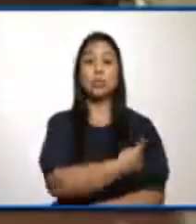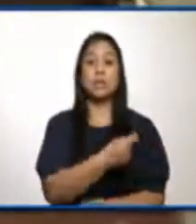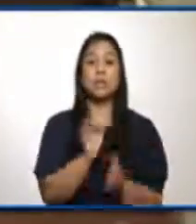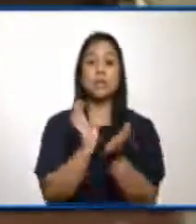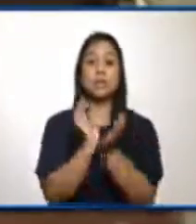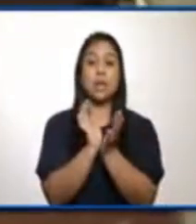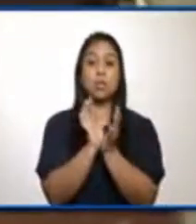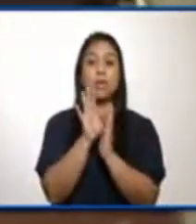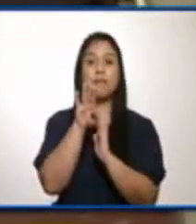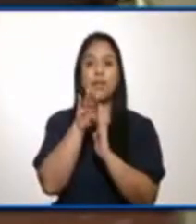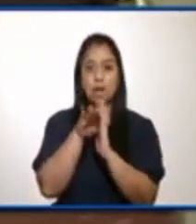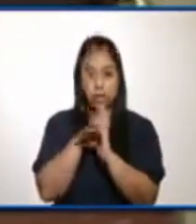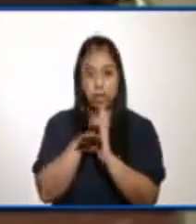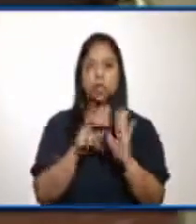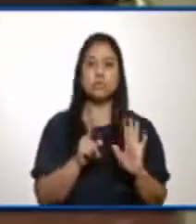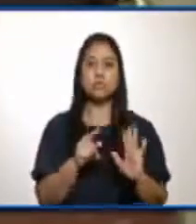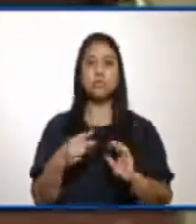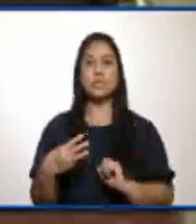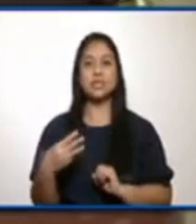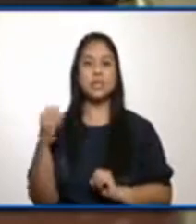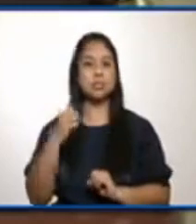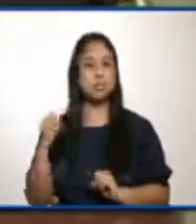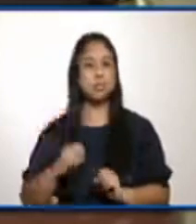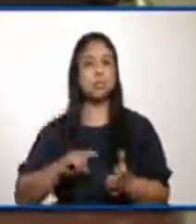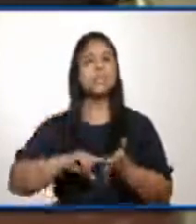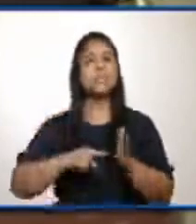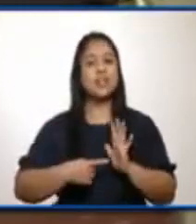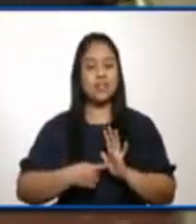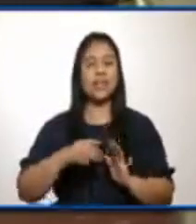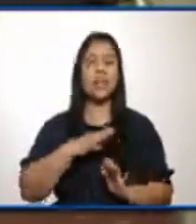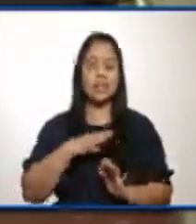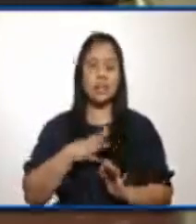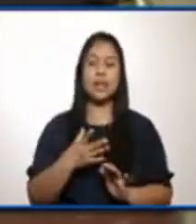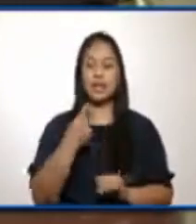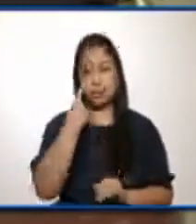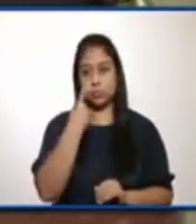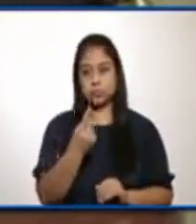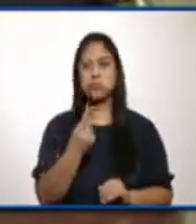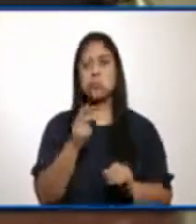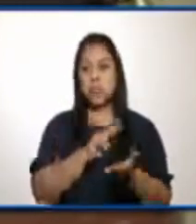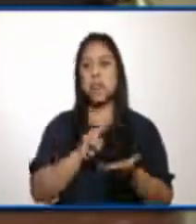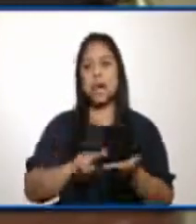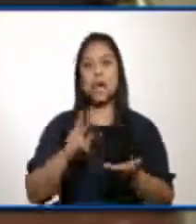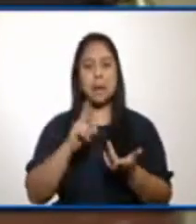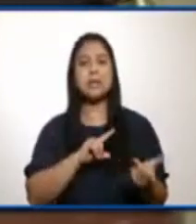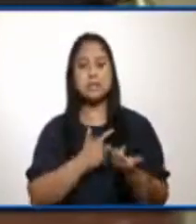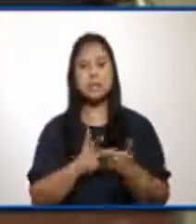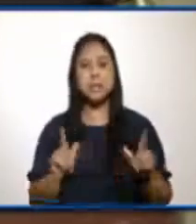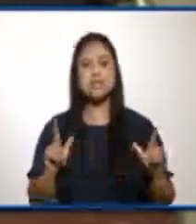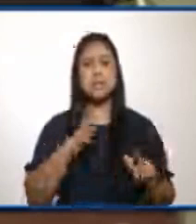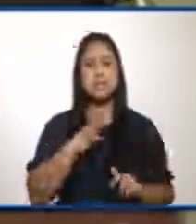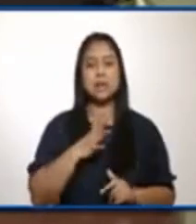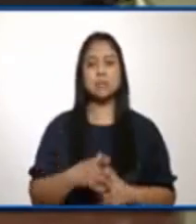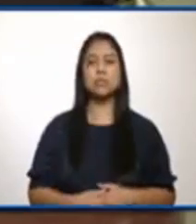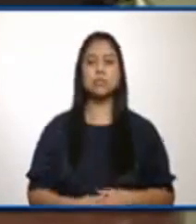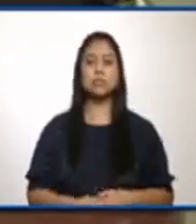su porcentaje a un 63%, eso quiere decir que tenemos una disponibilidad importante de camas en este servicio.